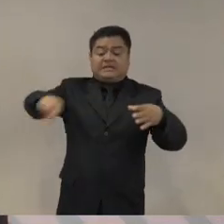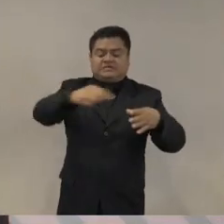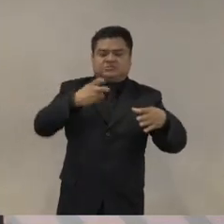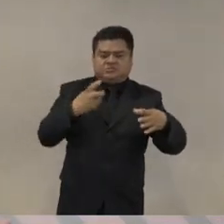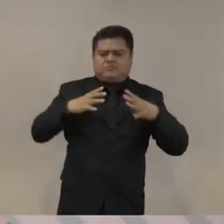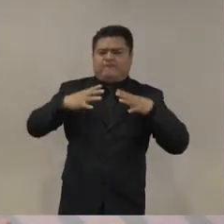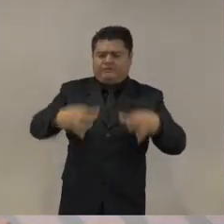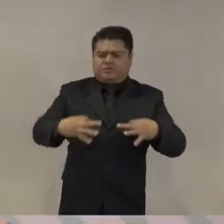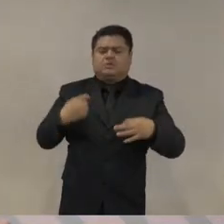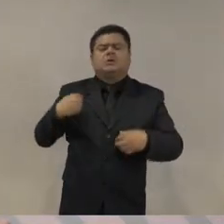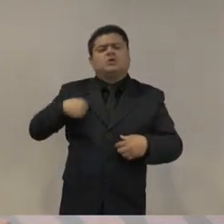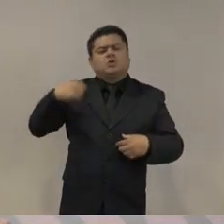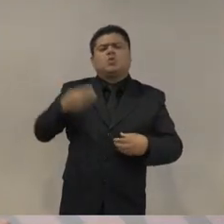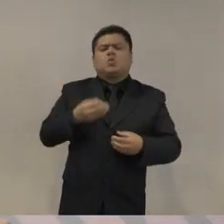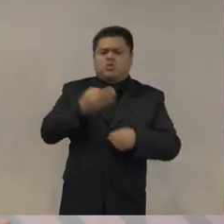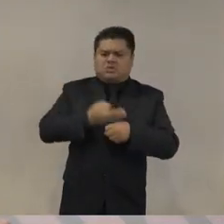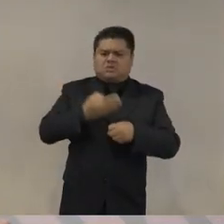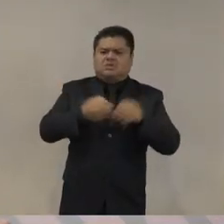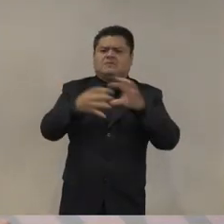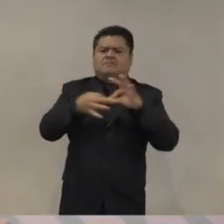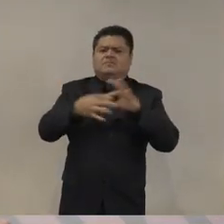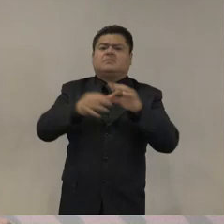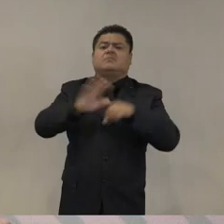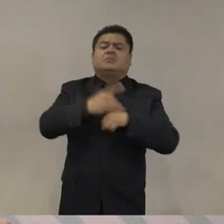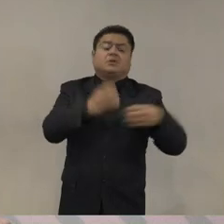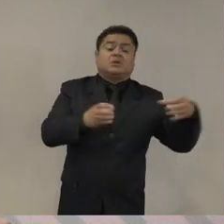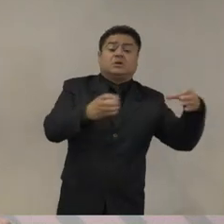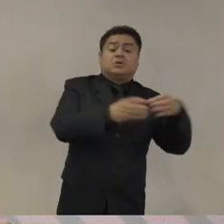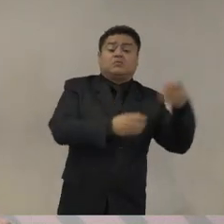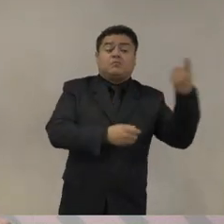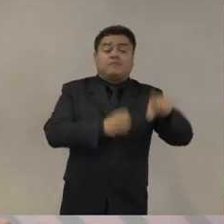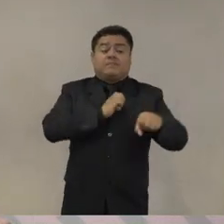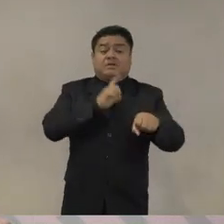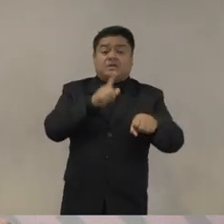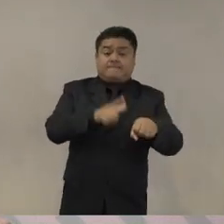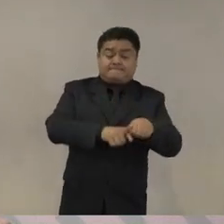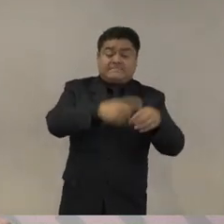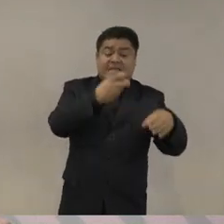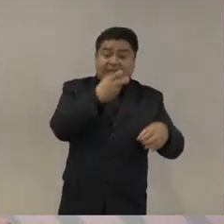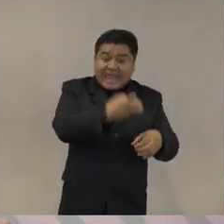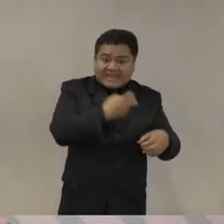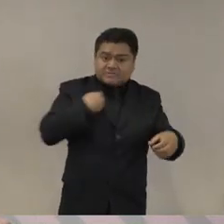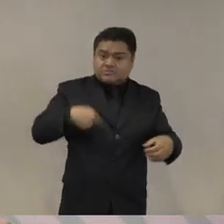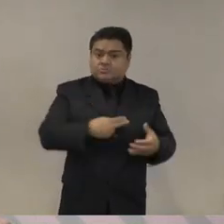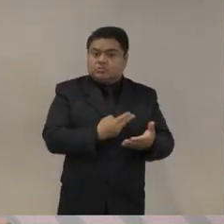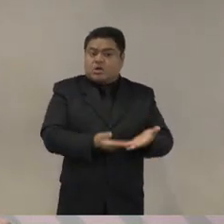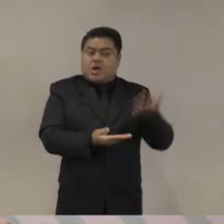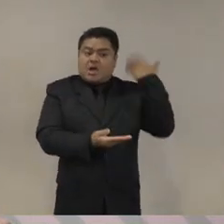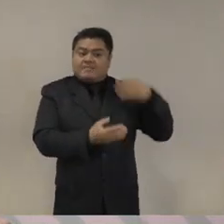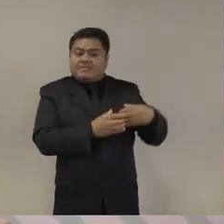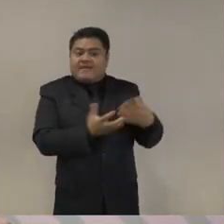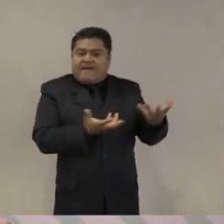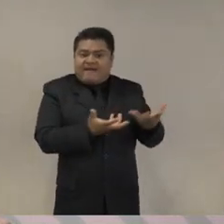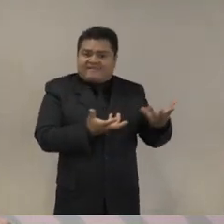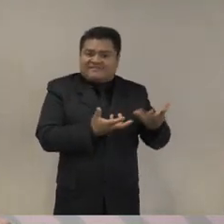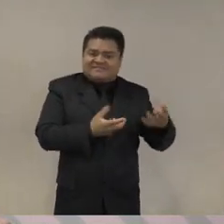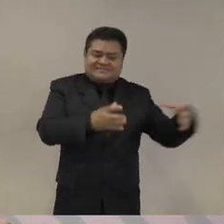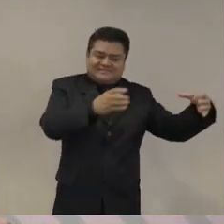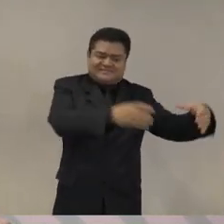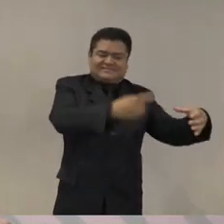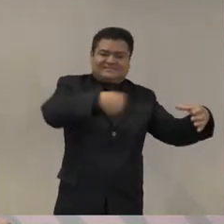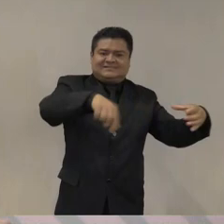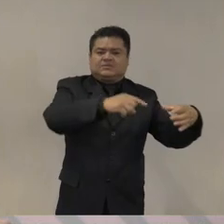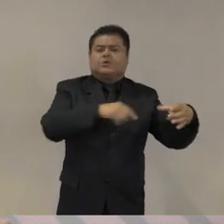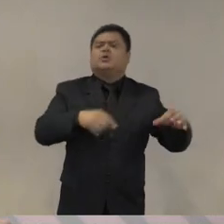el mando especial Laguna está siendo utilizado como ejemplo y de alguna manera coartada narrativa para la